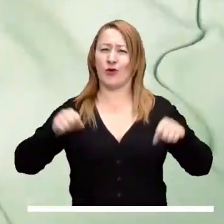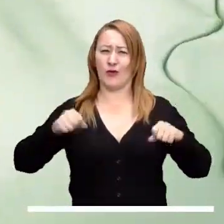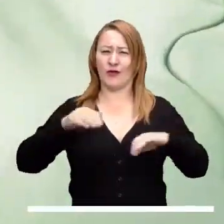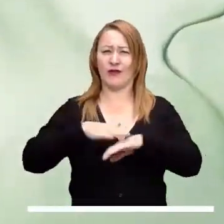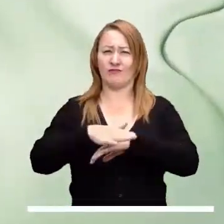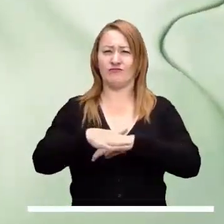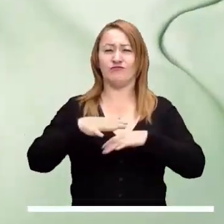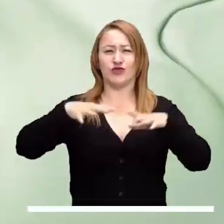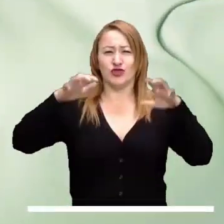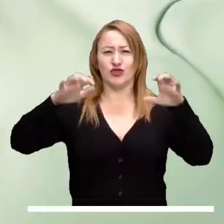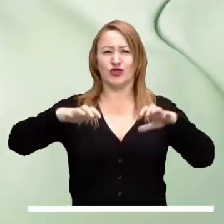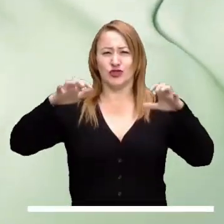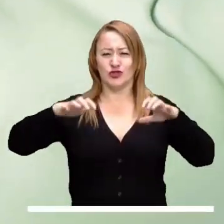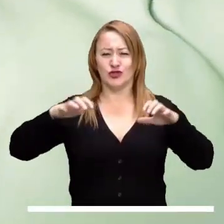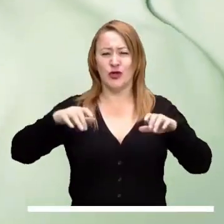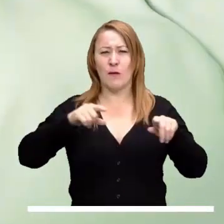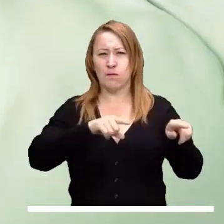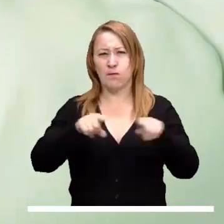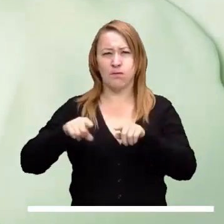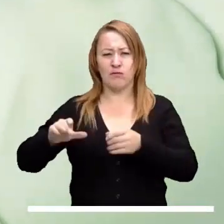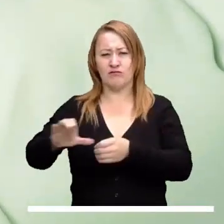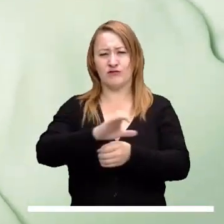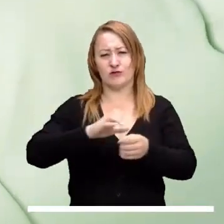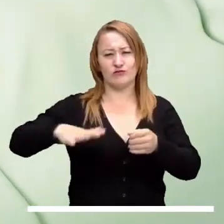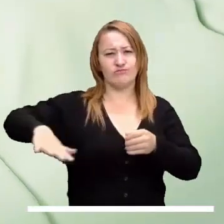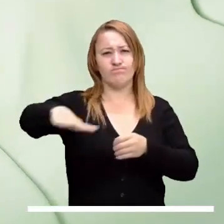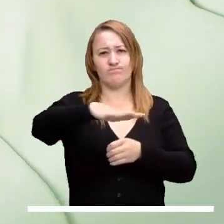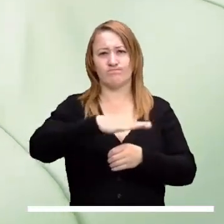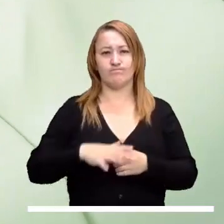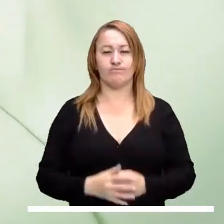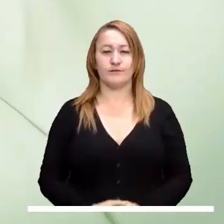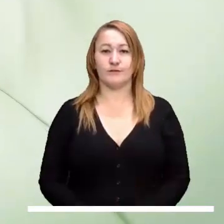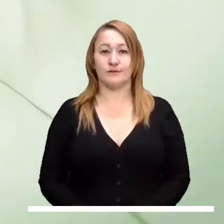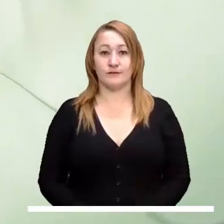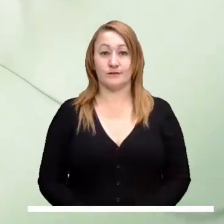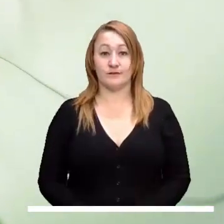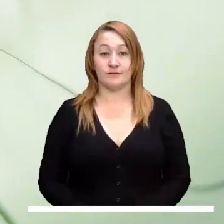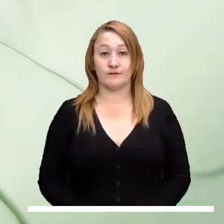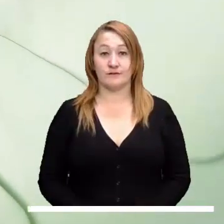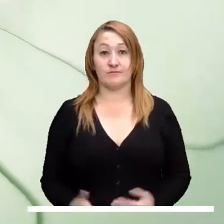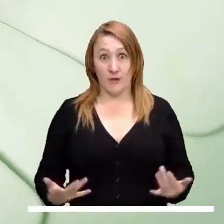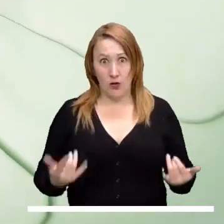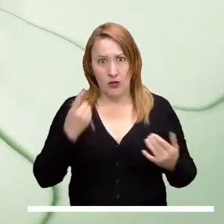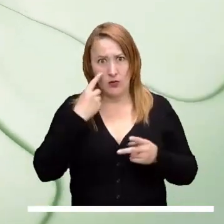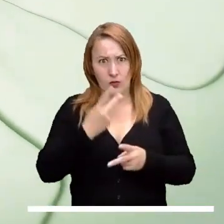mantendrían en la capital, lo que podría activar precipitaciones sectorizadas en toda la ciudad.